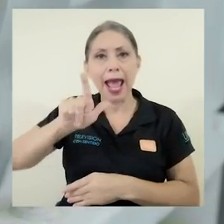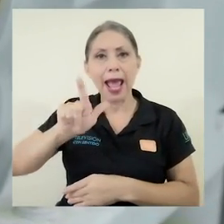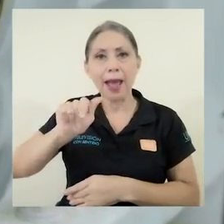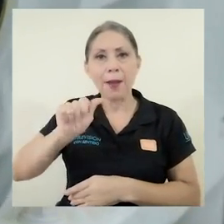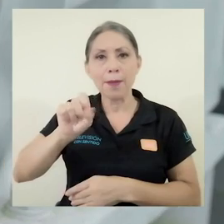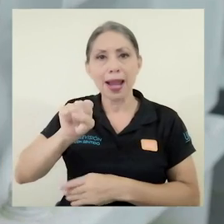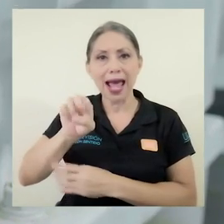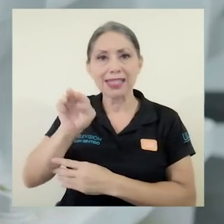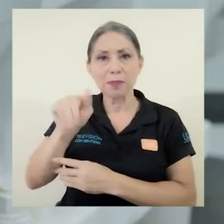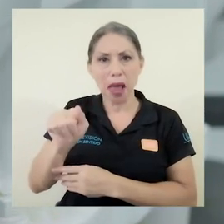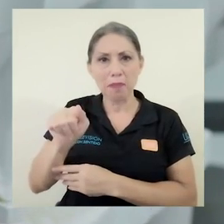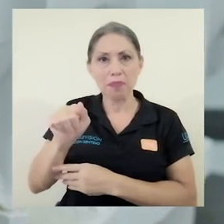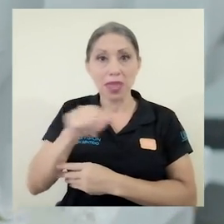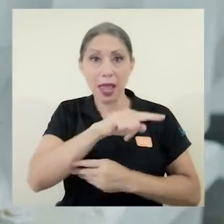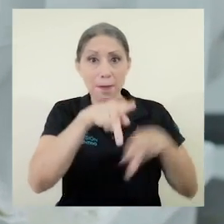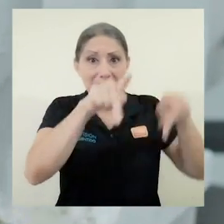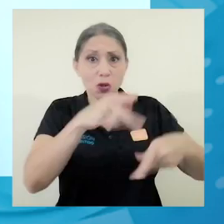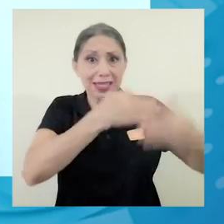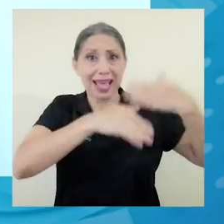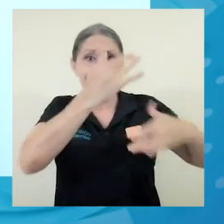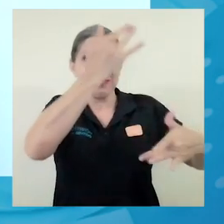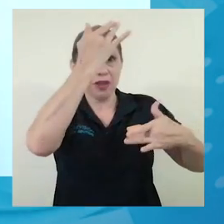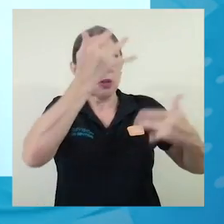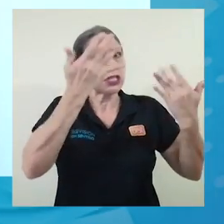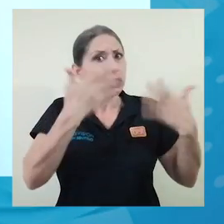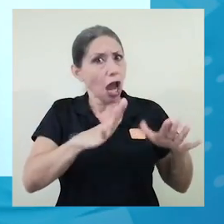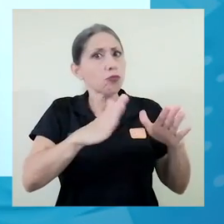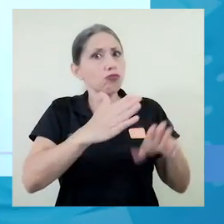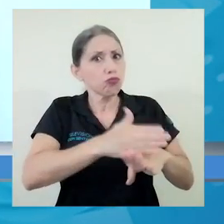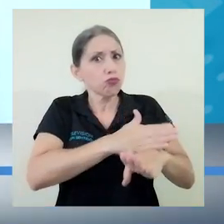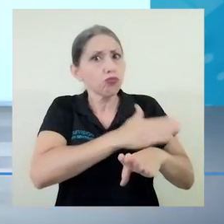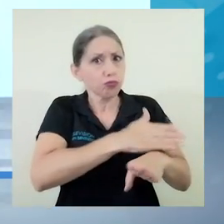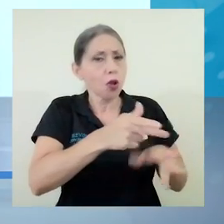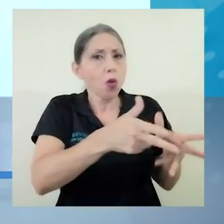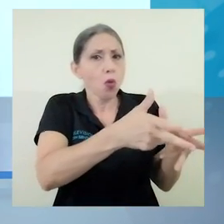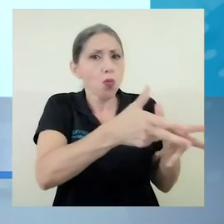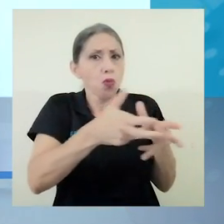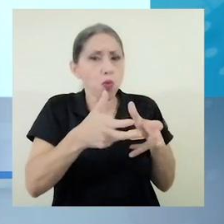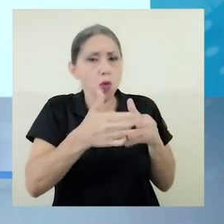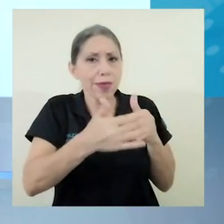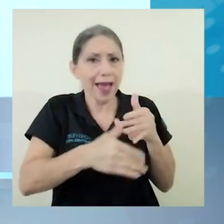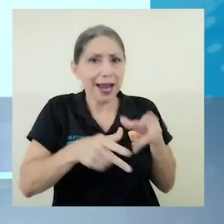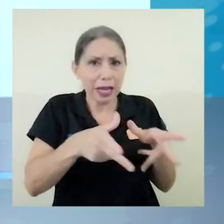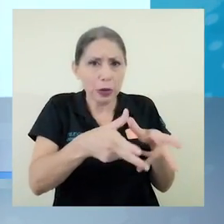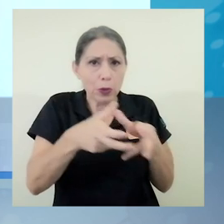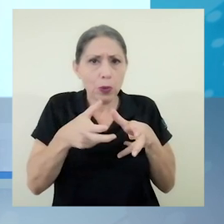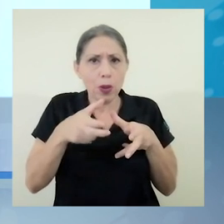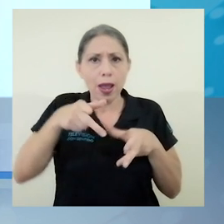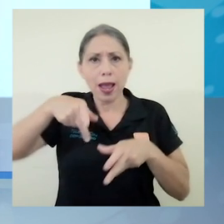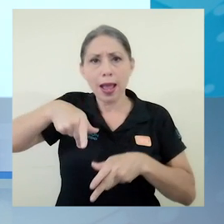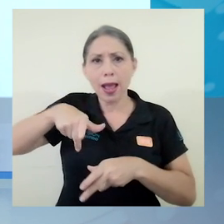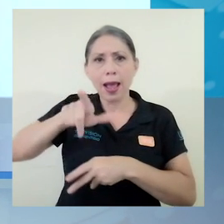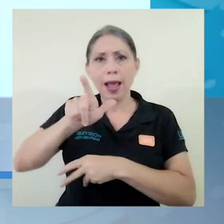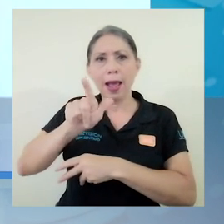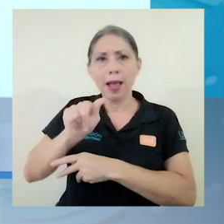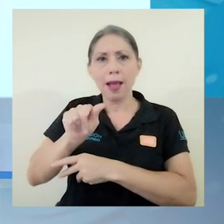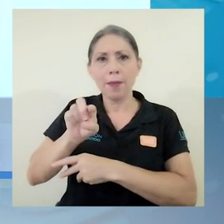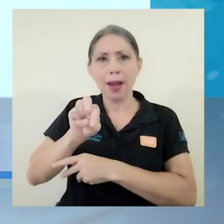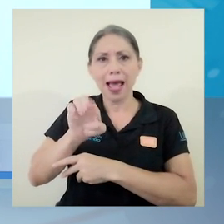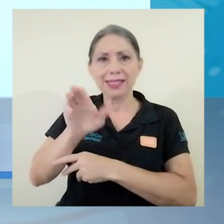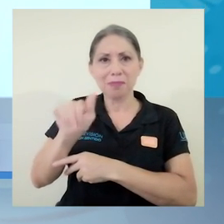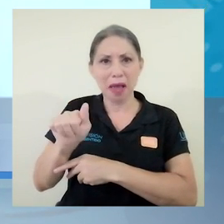de pacientes convalescentes, tal como se obtiene de cada donador, el plasma sería trasfundido